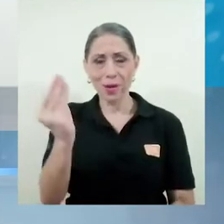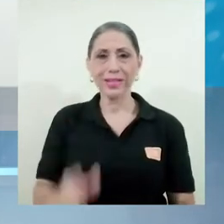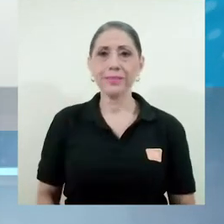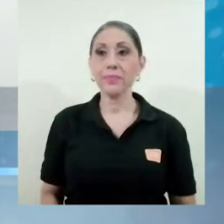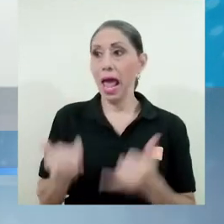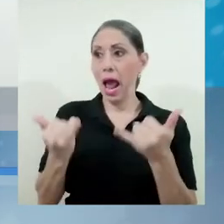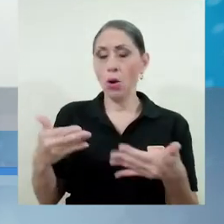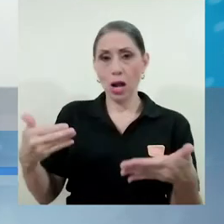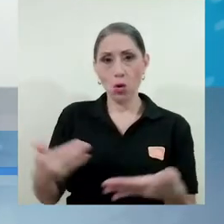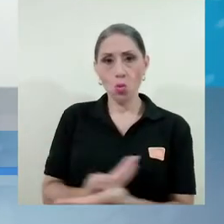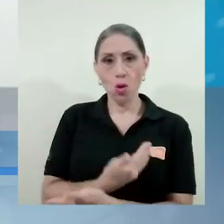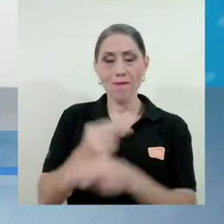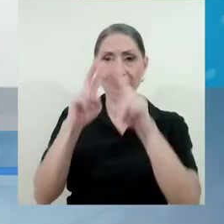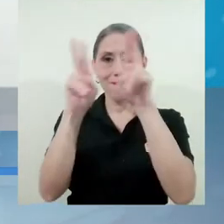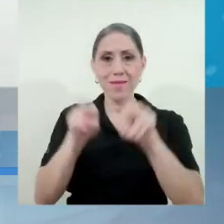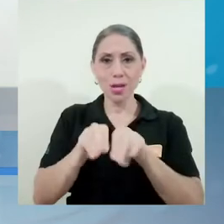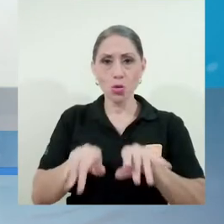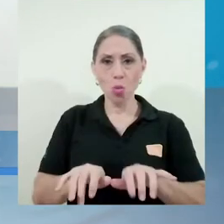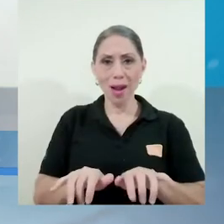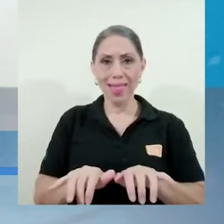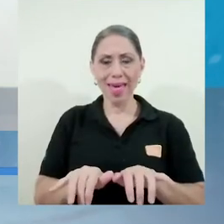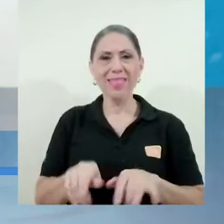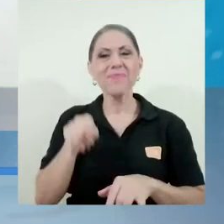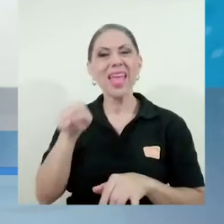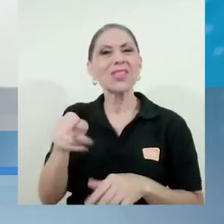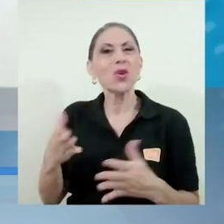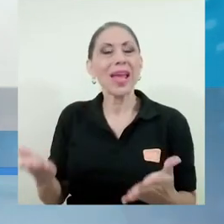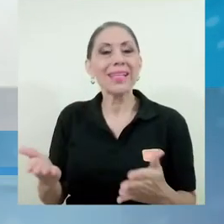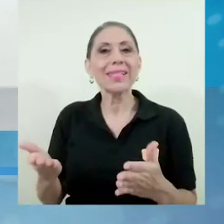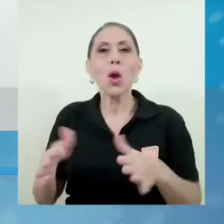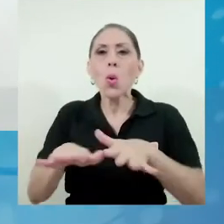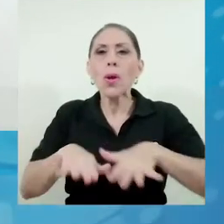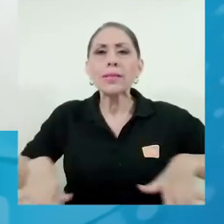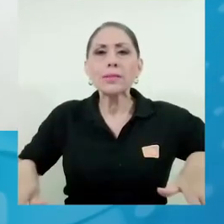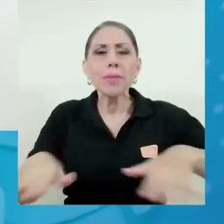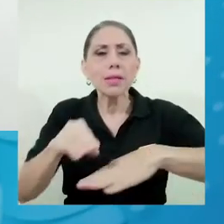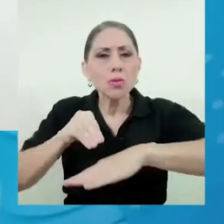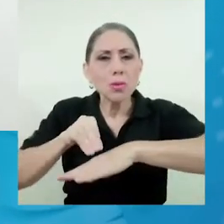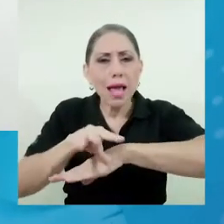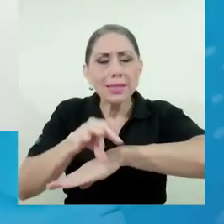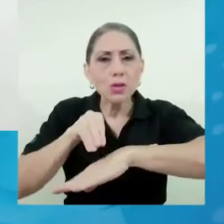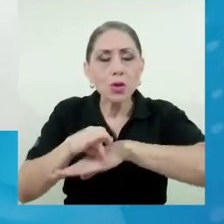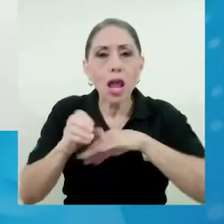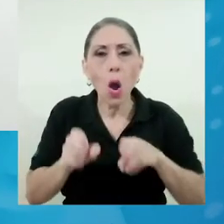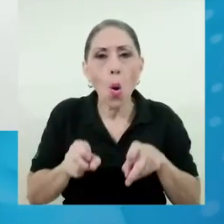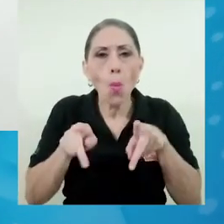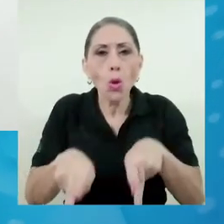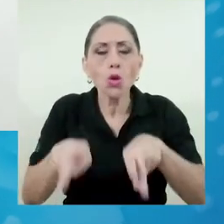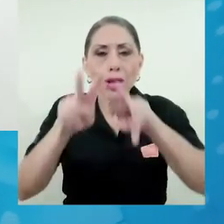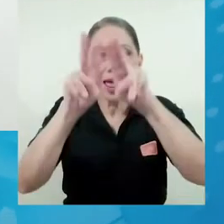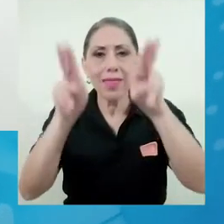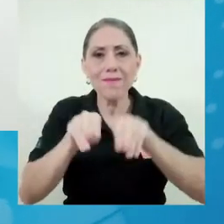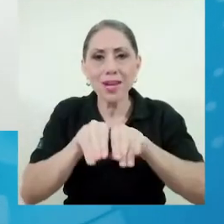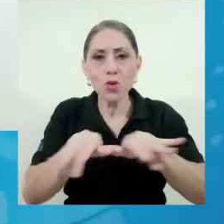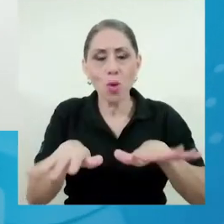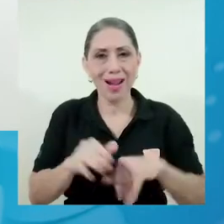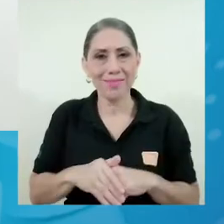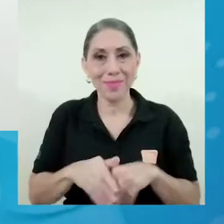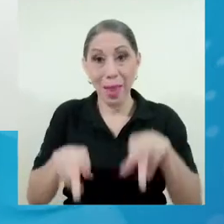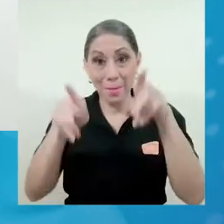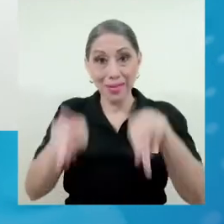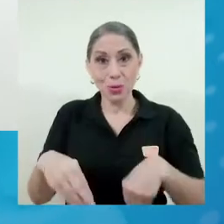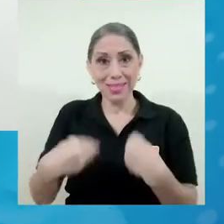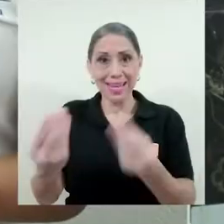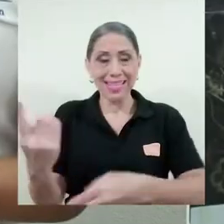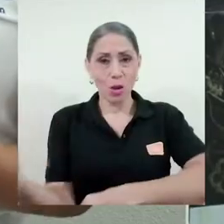virtualidad como un espacio de asesoría, como un espacio virtual donde las personas en una fecha